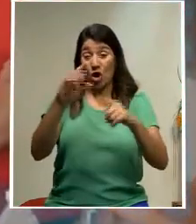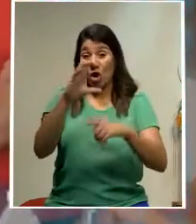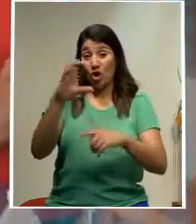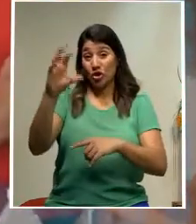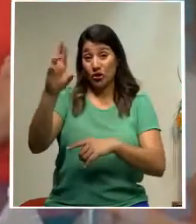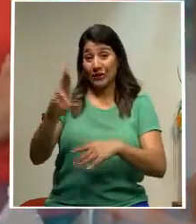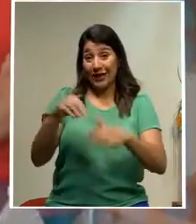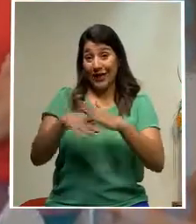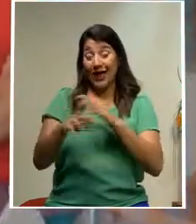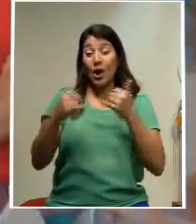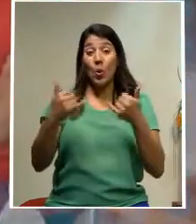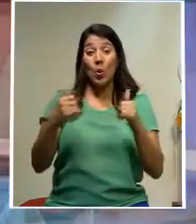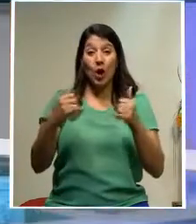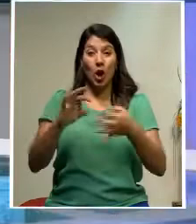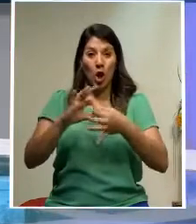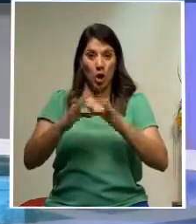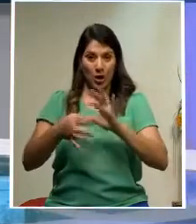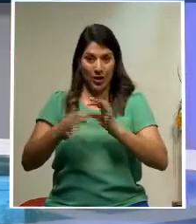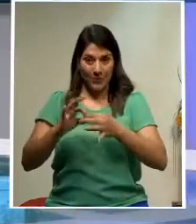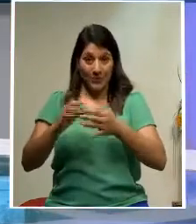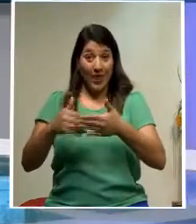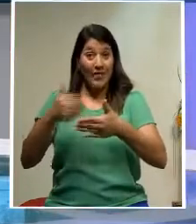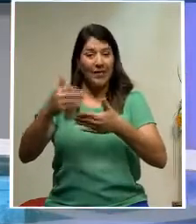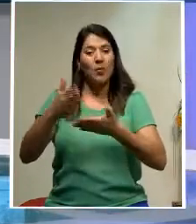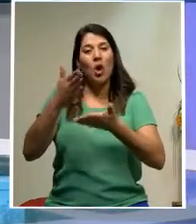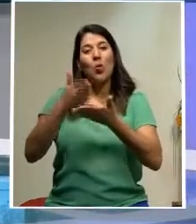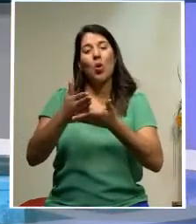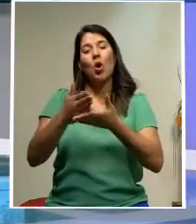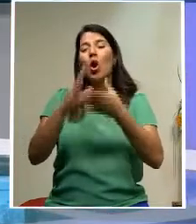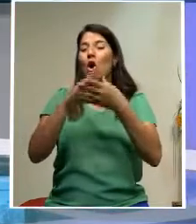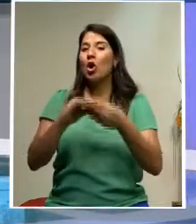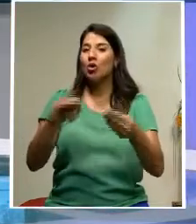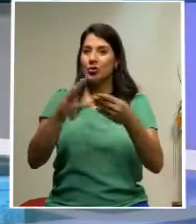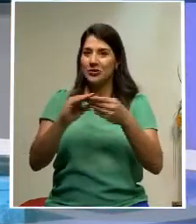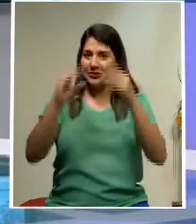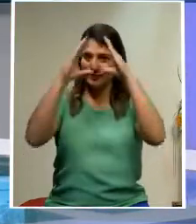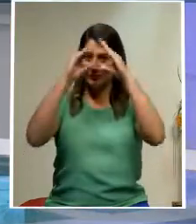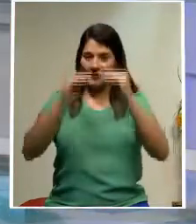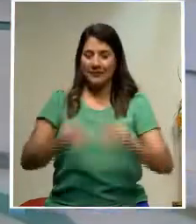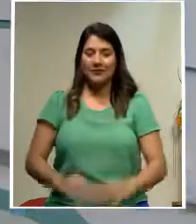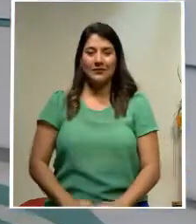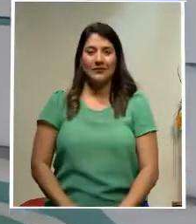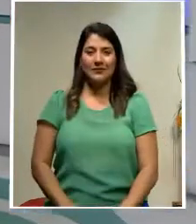Juegos Olímpicos. Al volver de la pausa le damos los detalles.